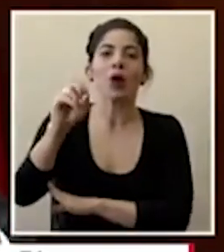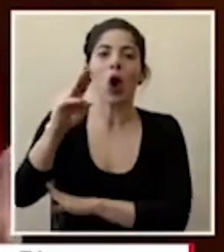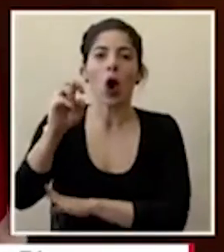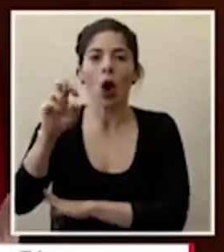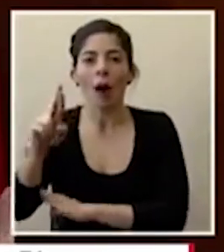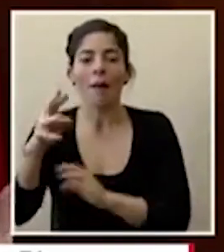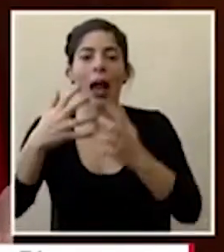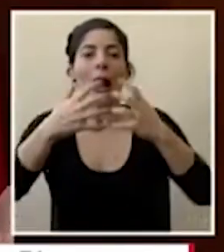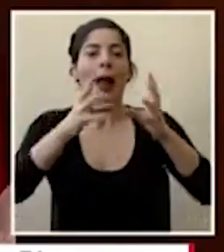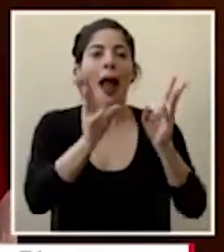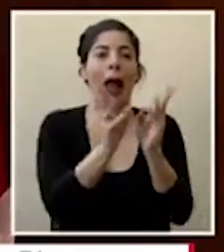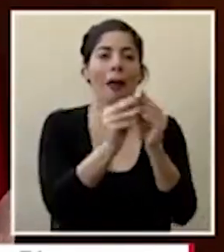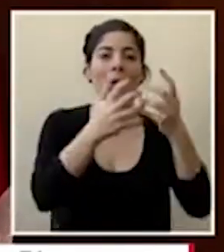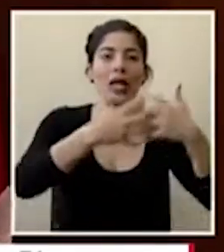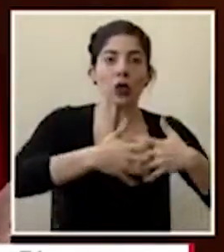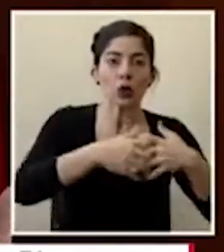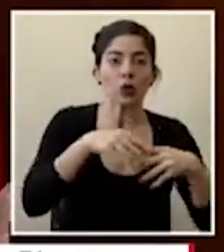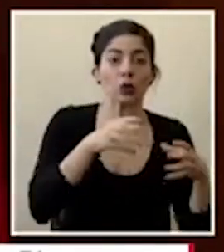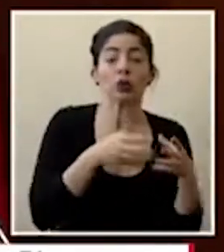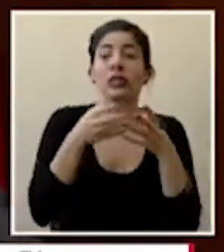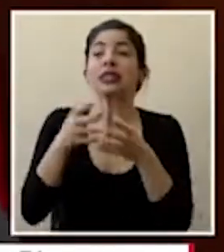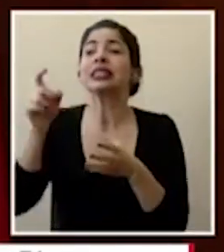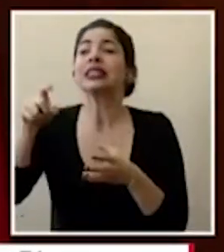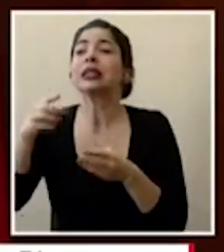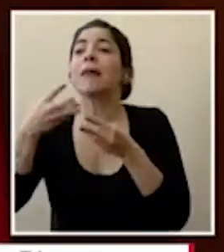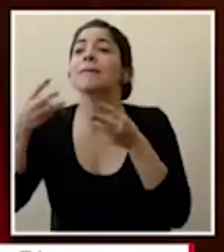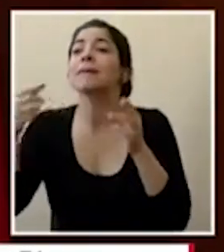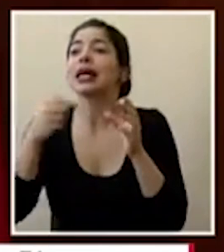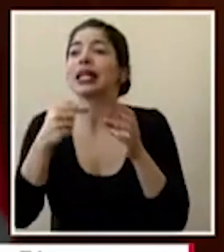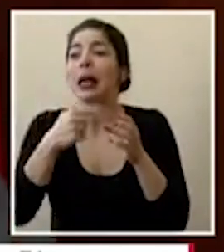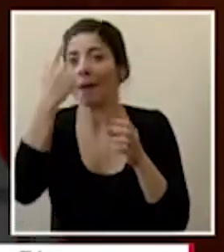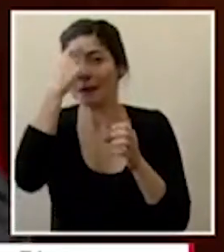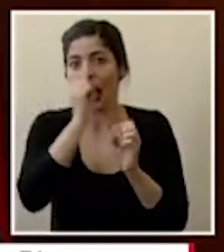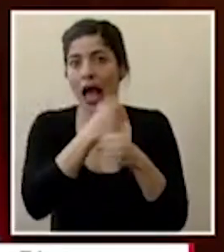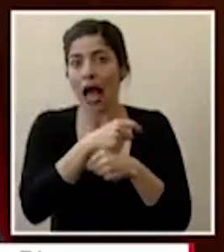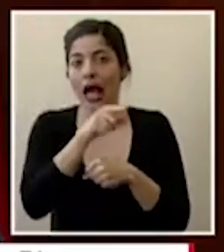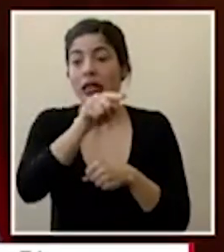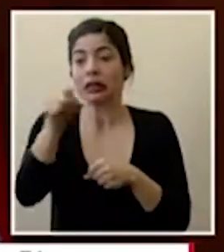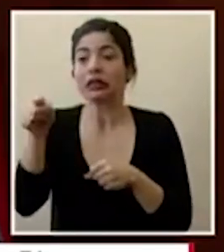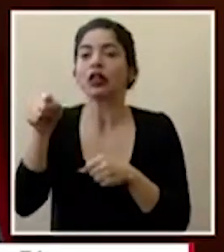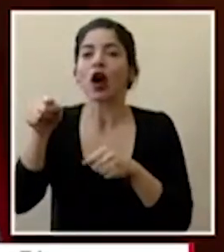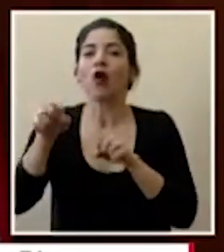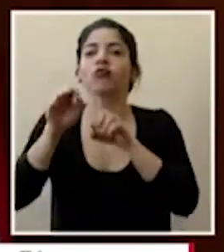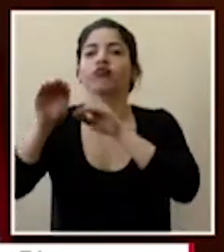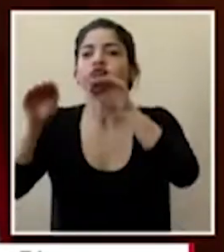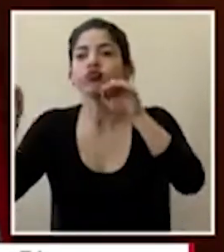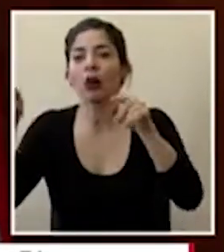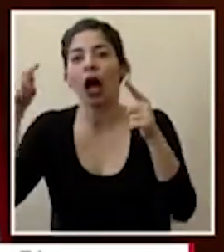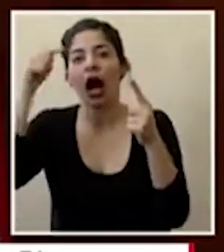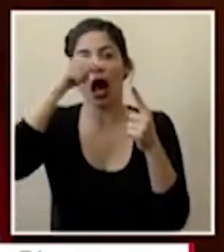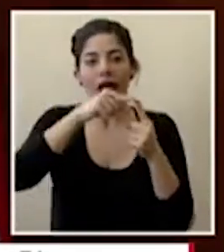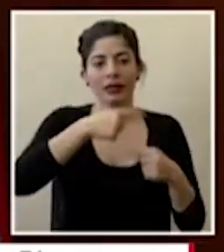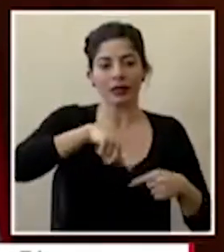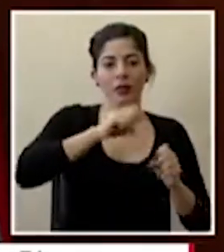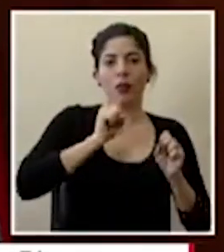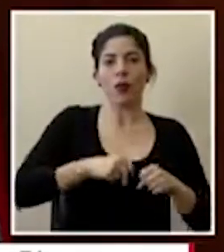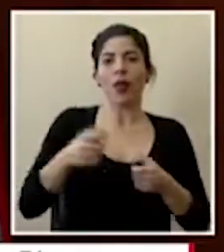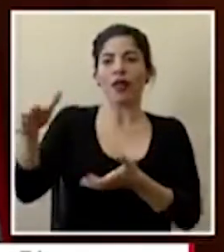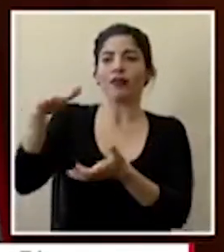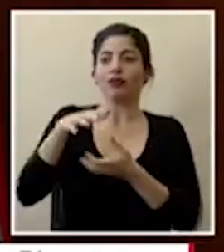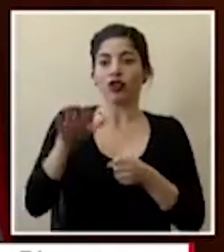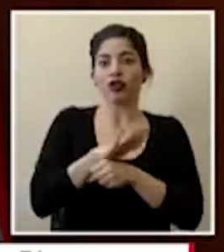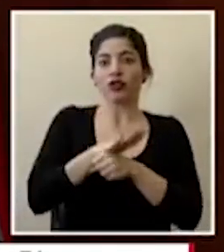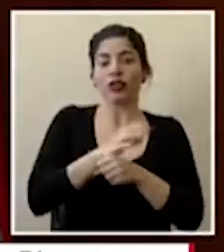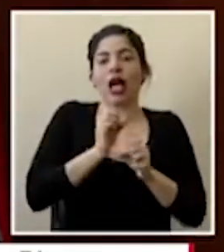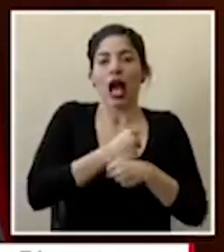para buscar los diferentes materiales y entonces poder llegar a obtener lo que requerimos para poder